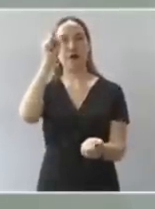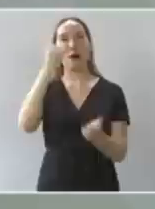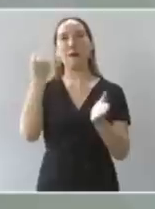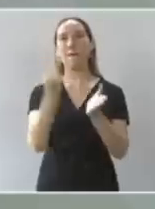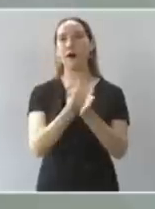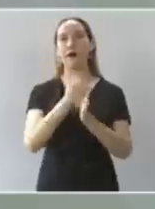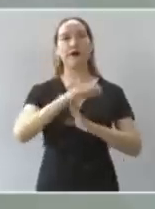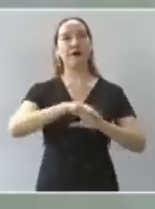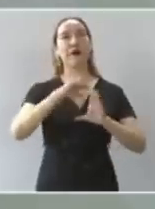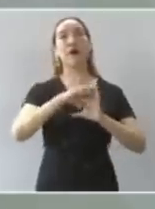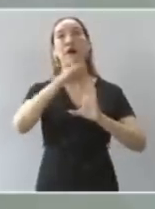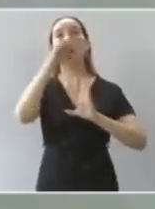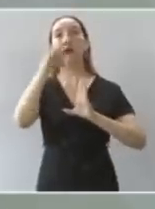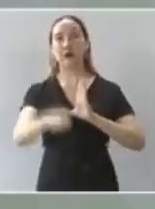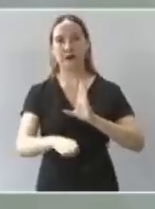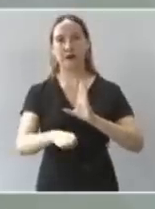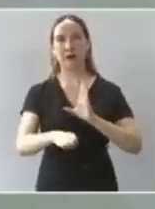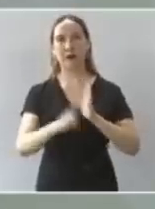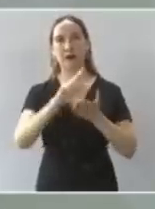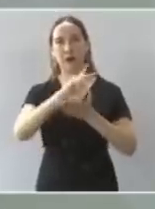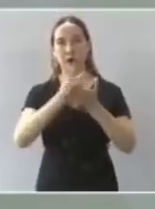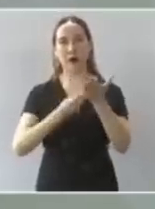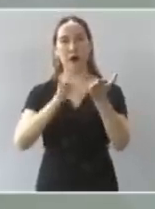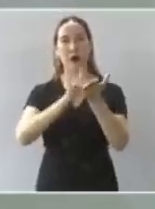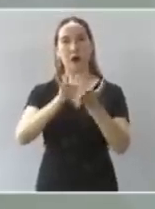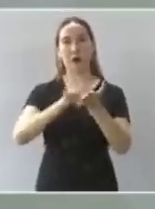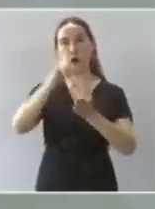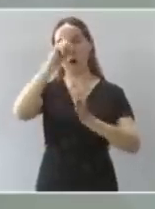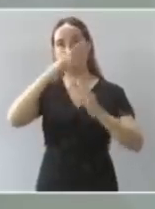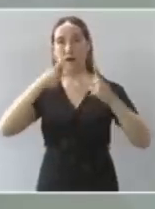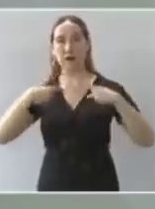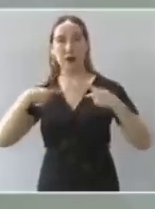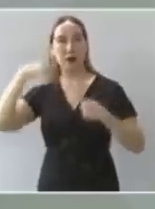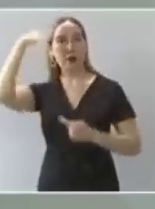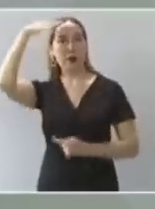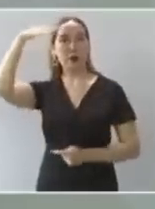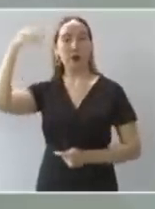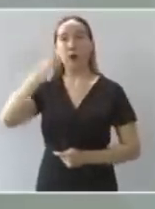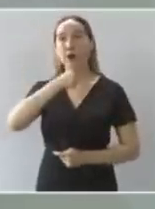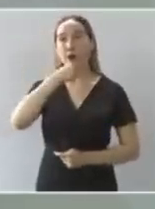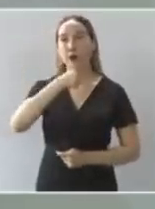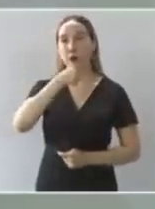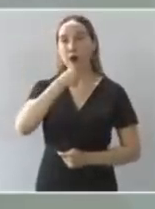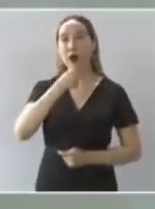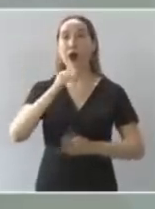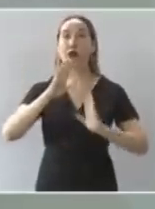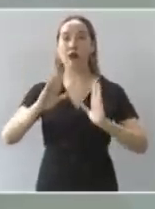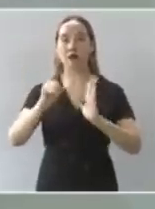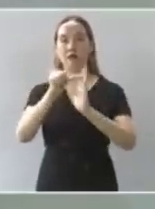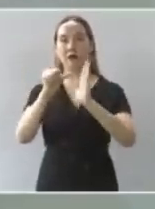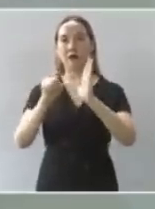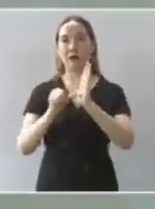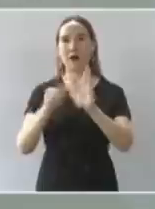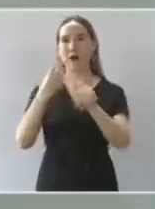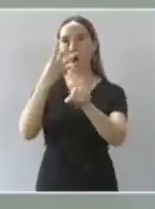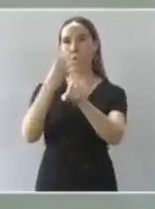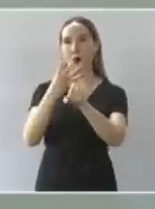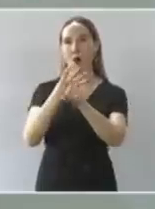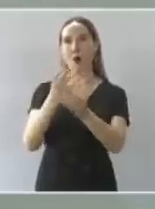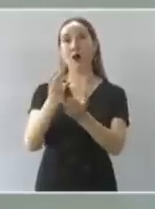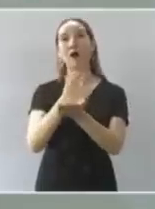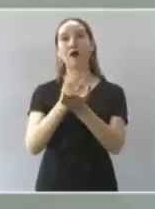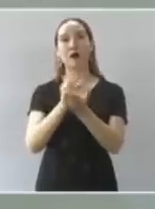ejemplo, adulto mayor, ya es un derecho, ya está escrito en el artículo cuarto de la